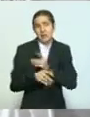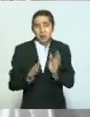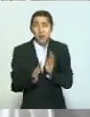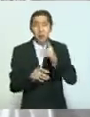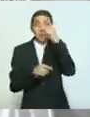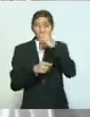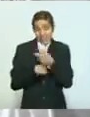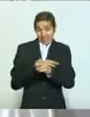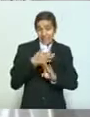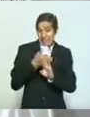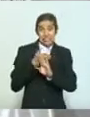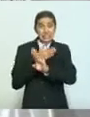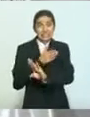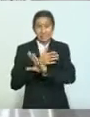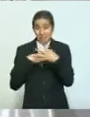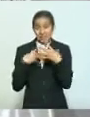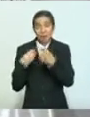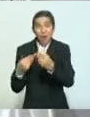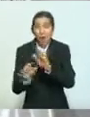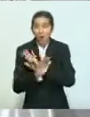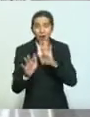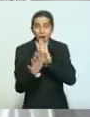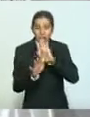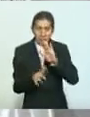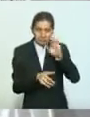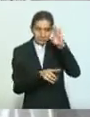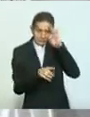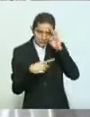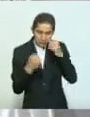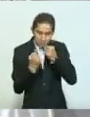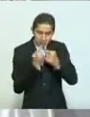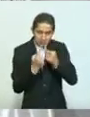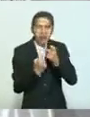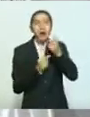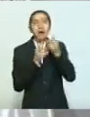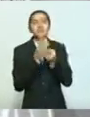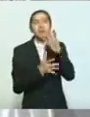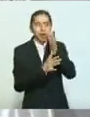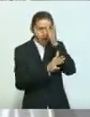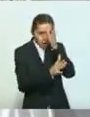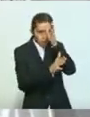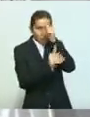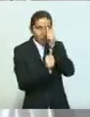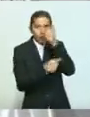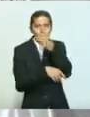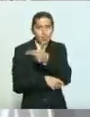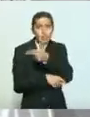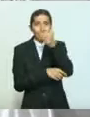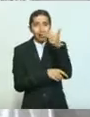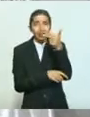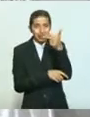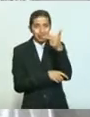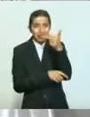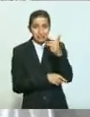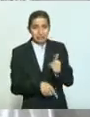evitar ese riesgo de contagio es que con este acuerdo, con los